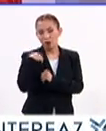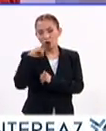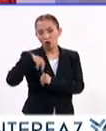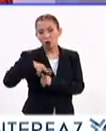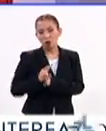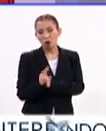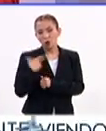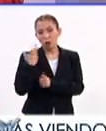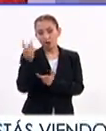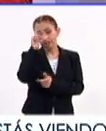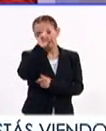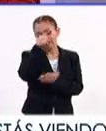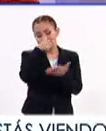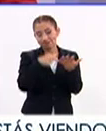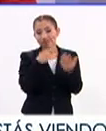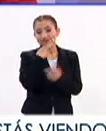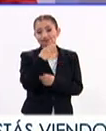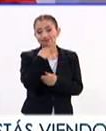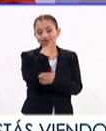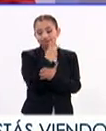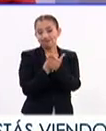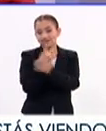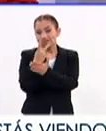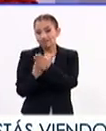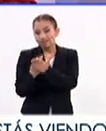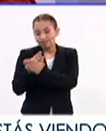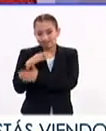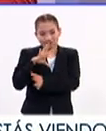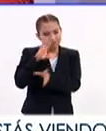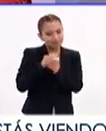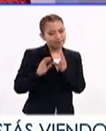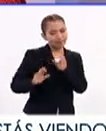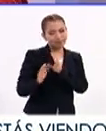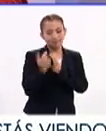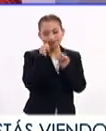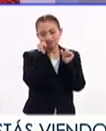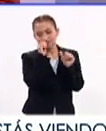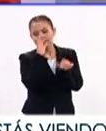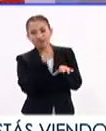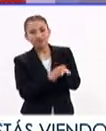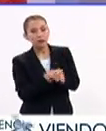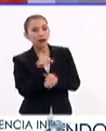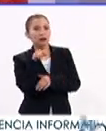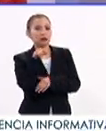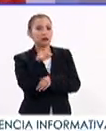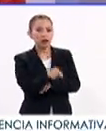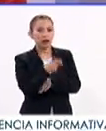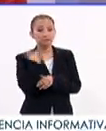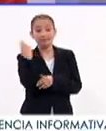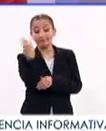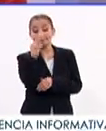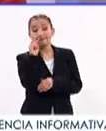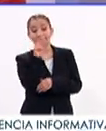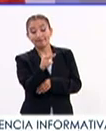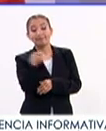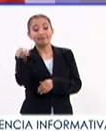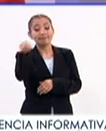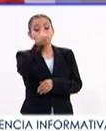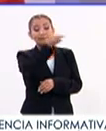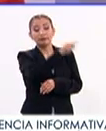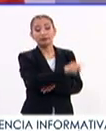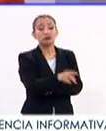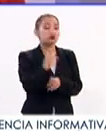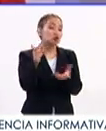la ONU ha recomendado la aplicación de políticas universales que presten especial atención a las necesidades de las